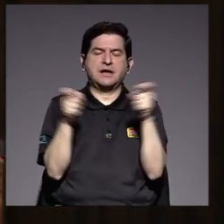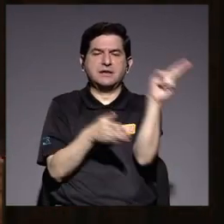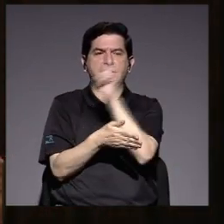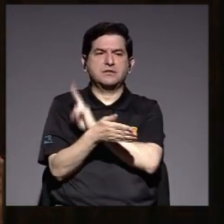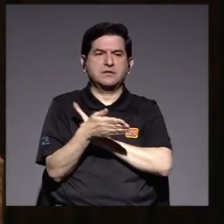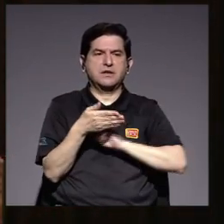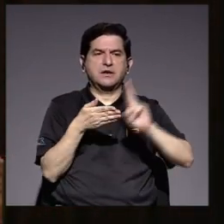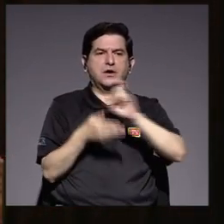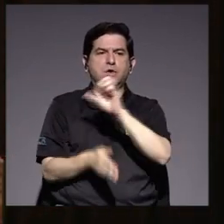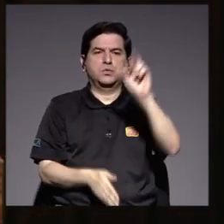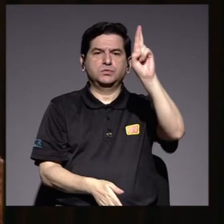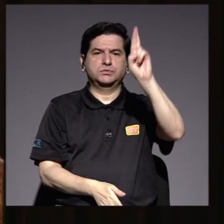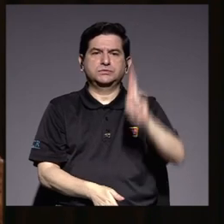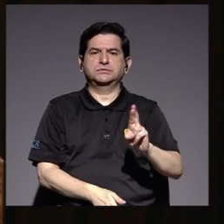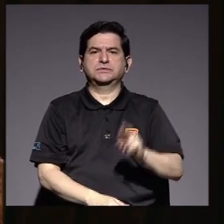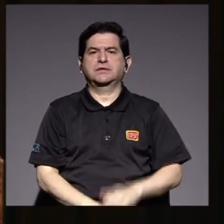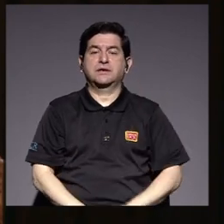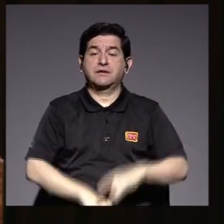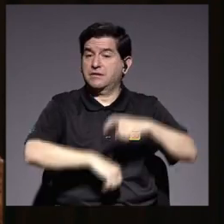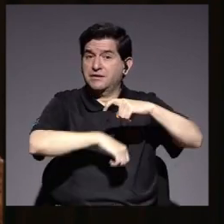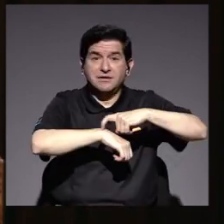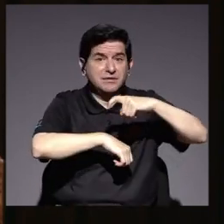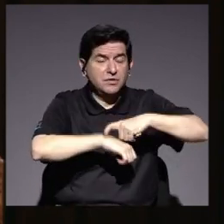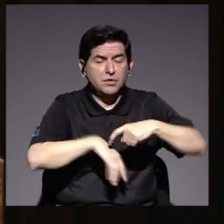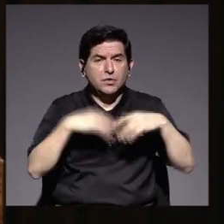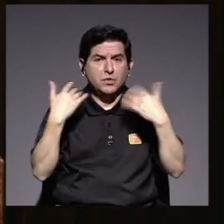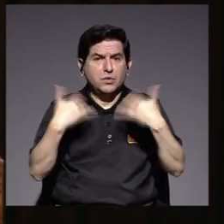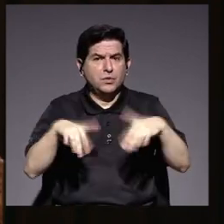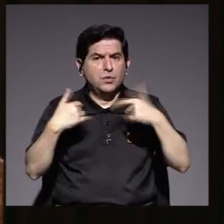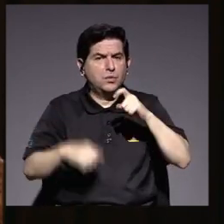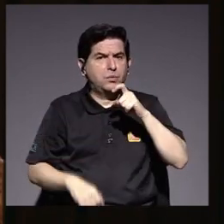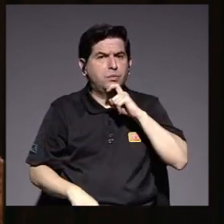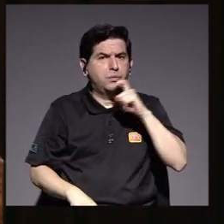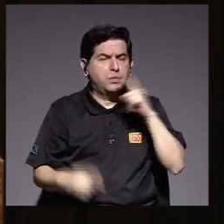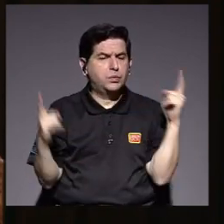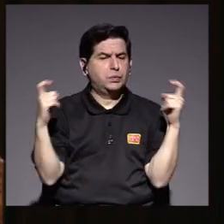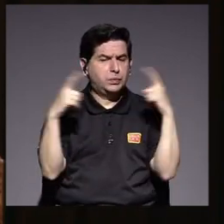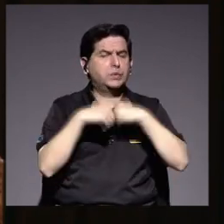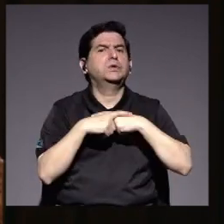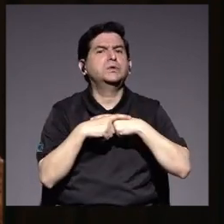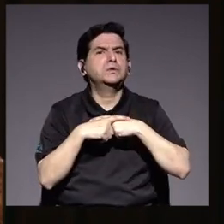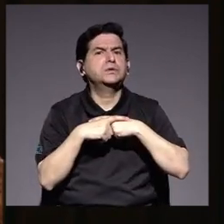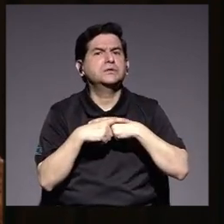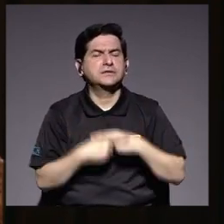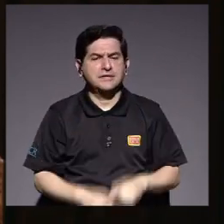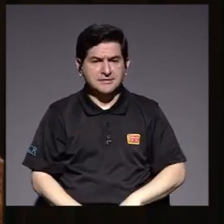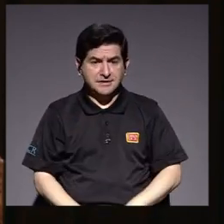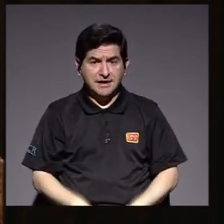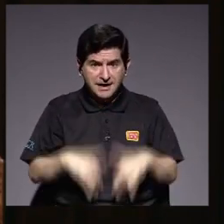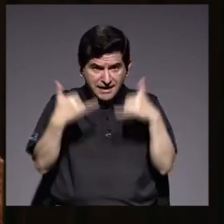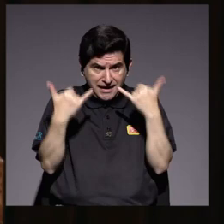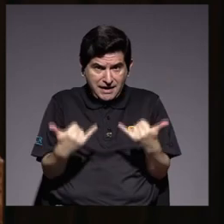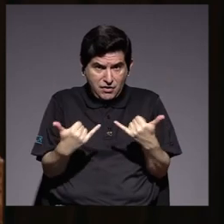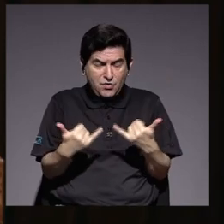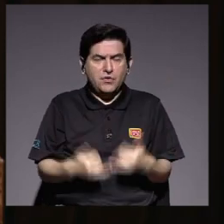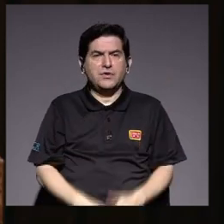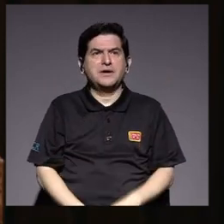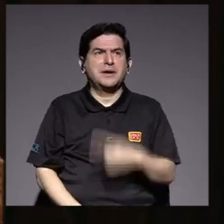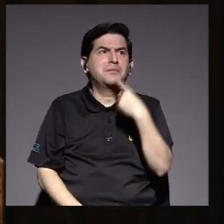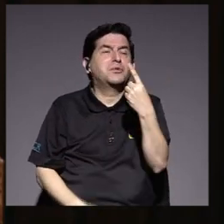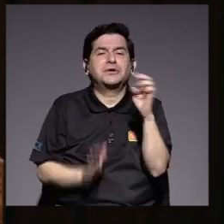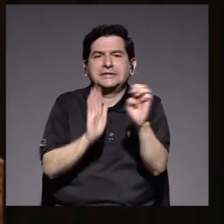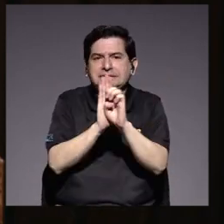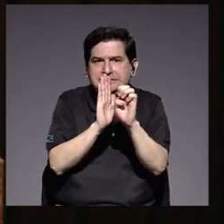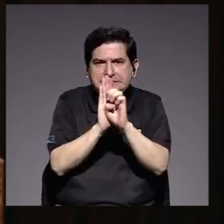Universidad de Costa Rica en momentos tan cruciales como complejos, en los que se debe, por poner unos pocos